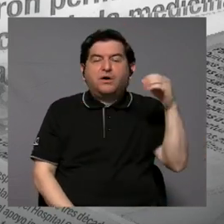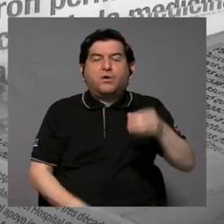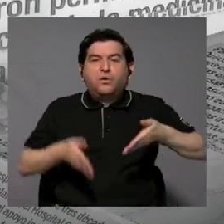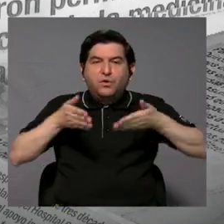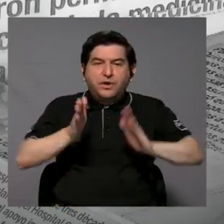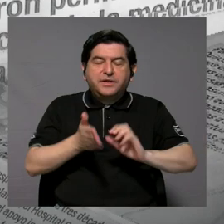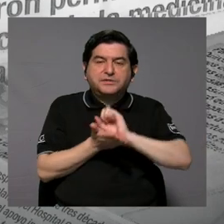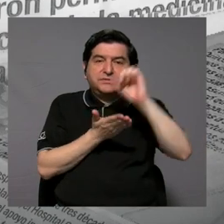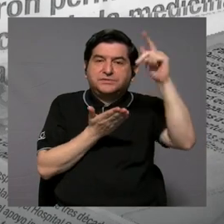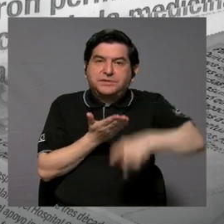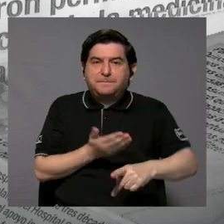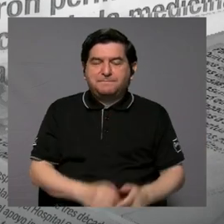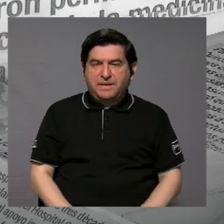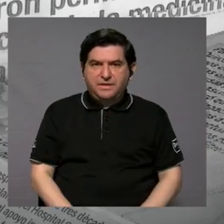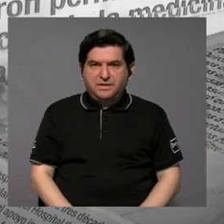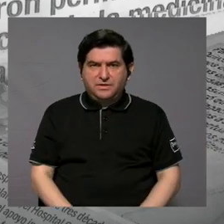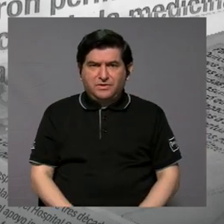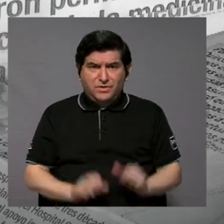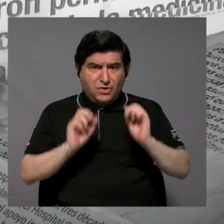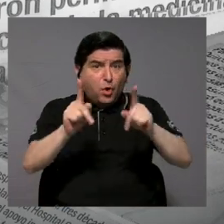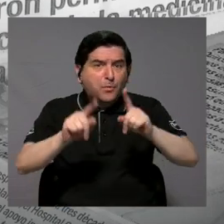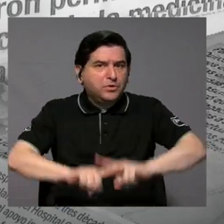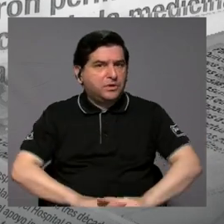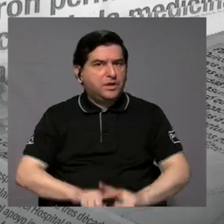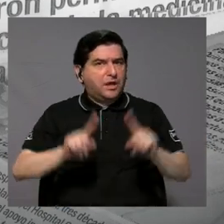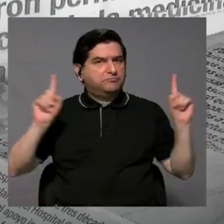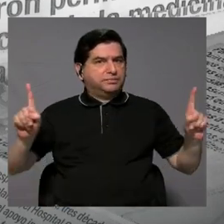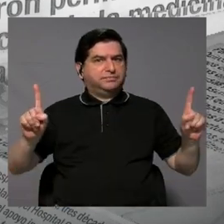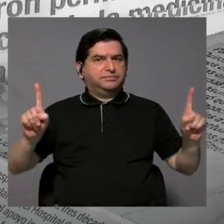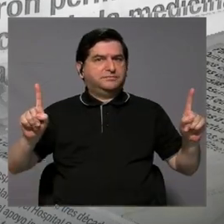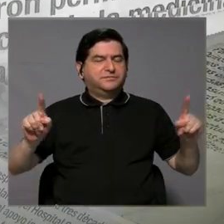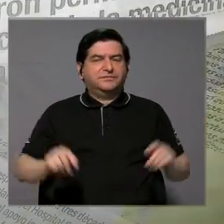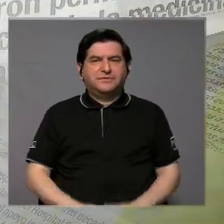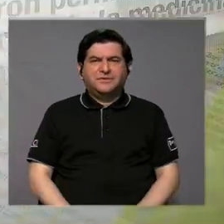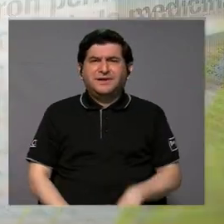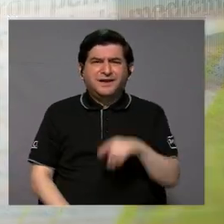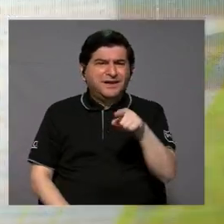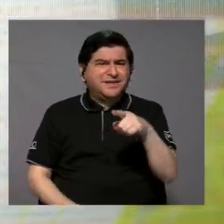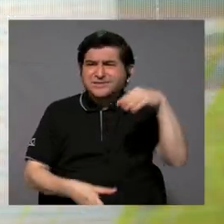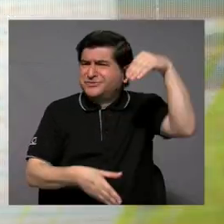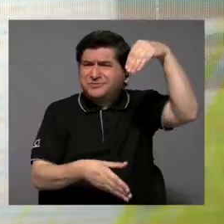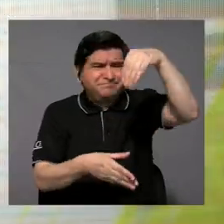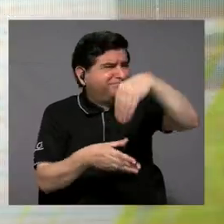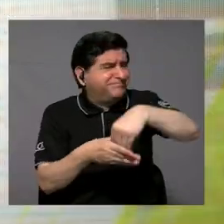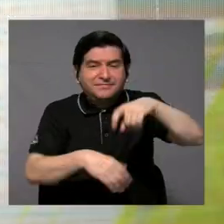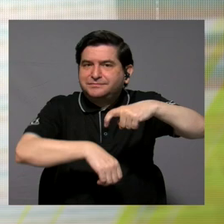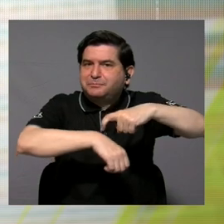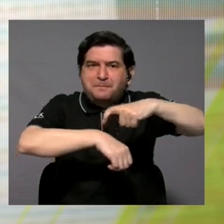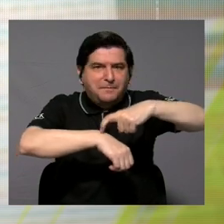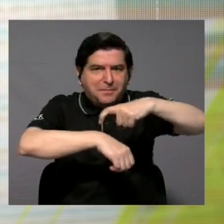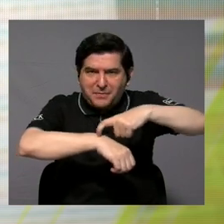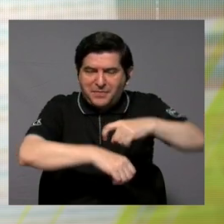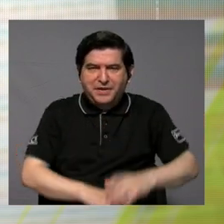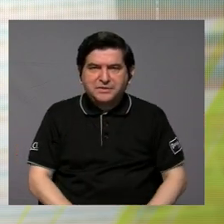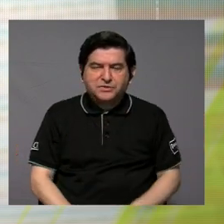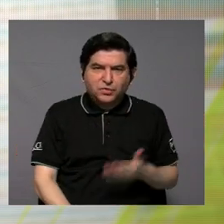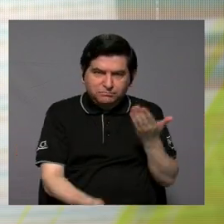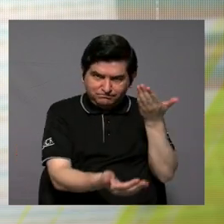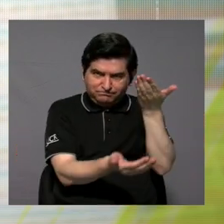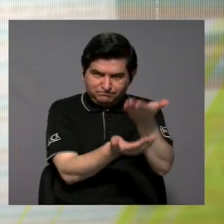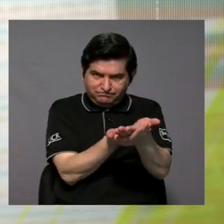nació en San Pedro de Montes de Oca, las oportunidades son muy diferentes, y eso no se está considerando a la hora de